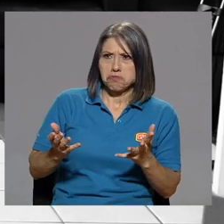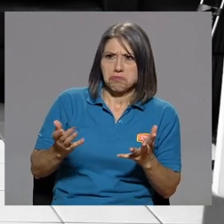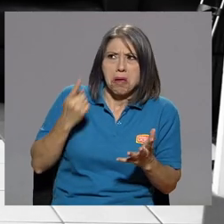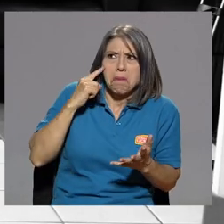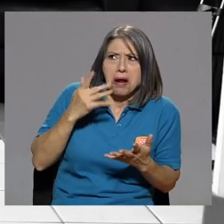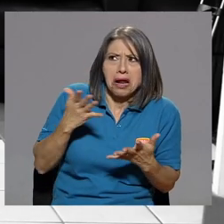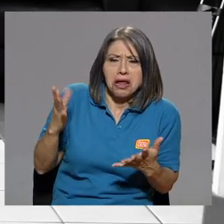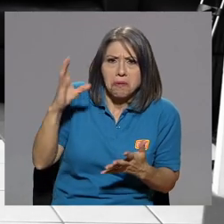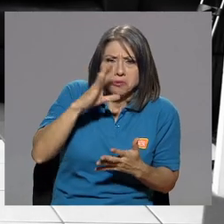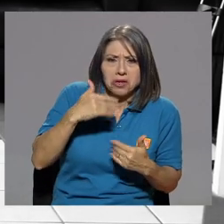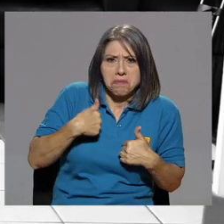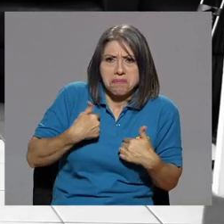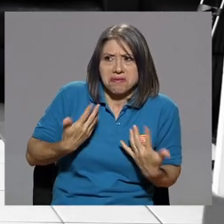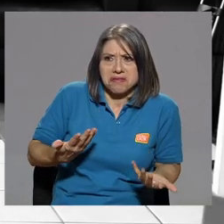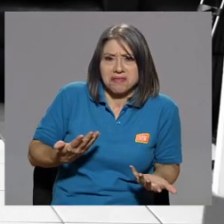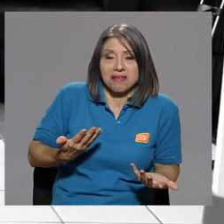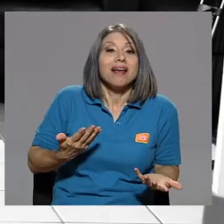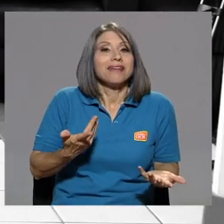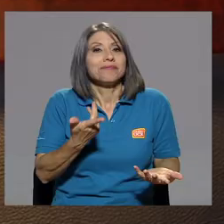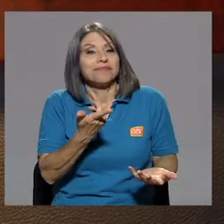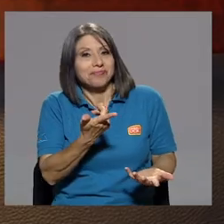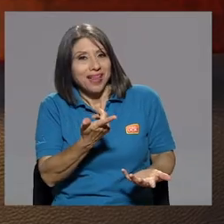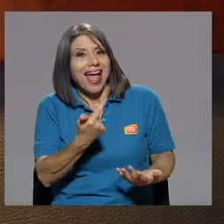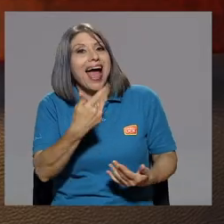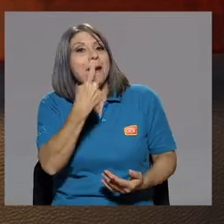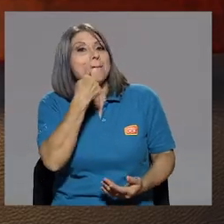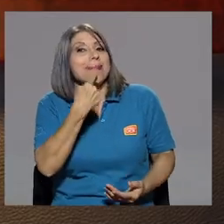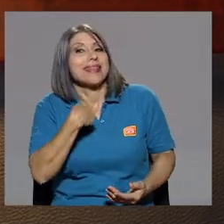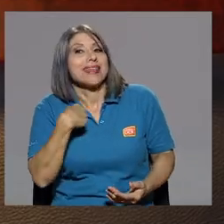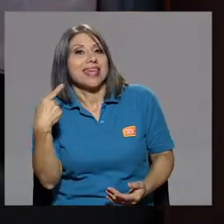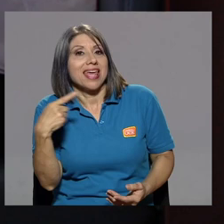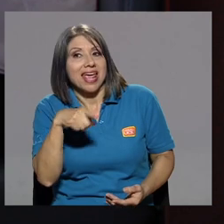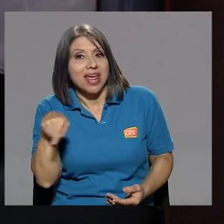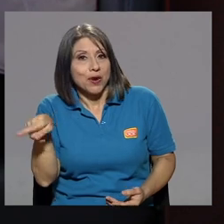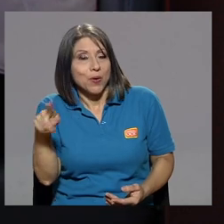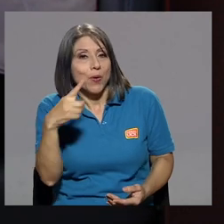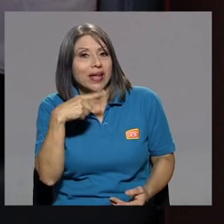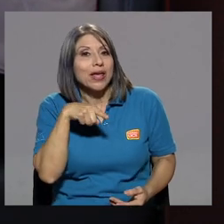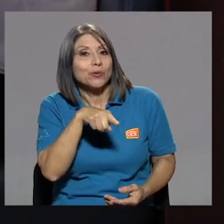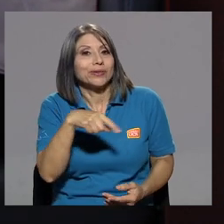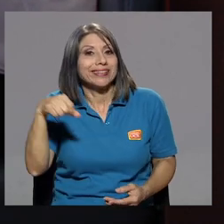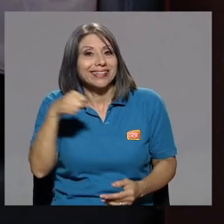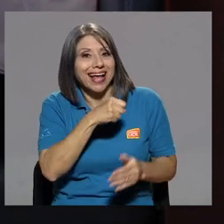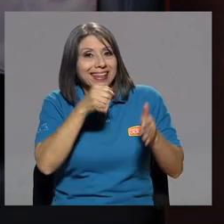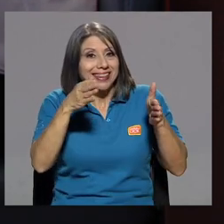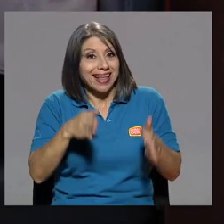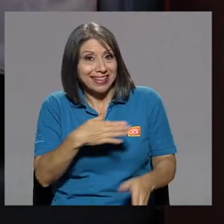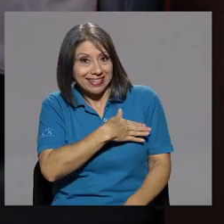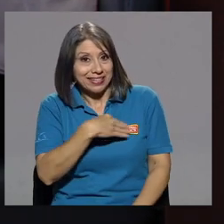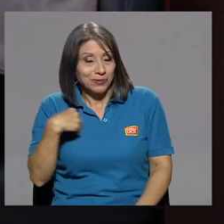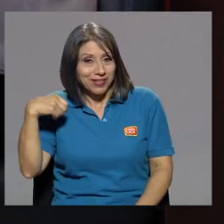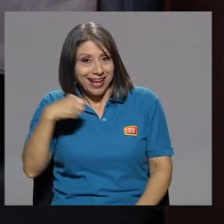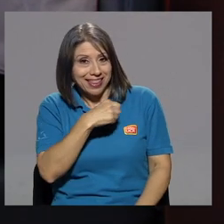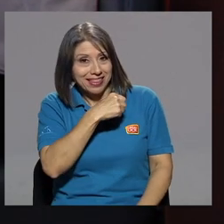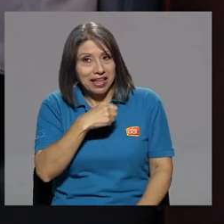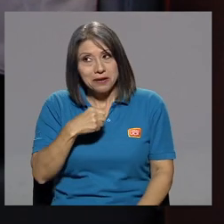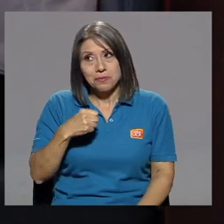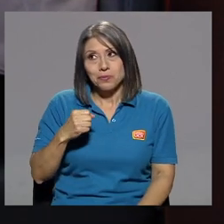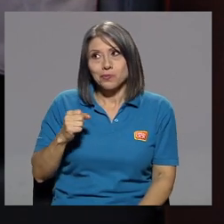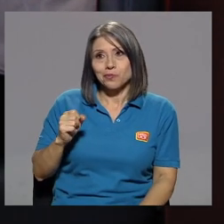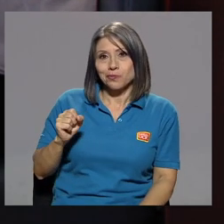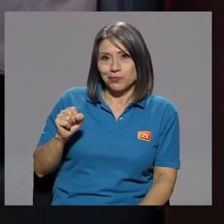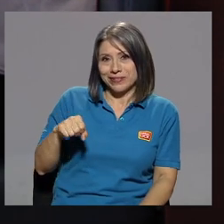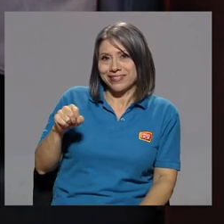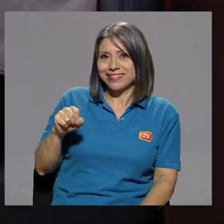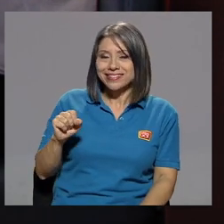¿Y para qué soy buena? Y me dice, a mí me dijeron que usted es cantante, que a le gusta cantar. Le digo, pues,